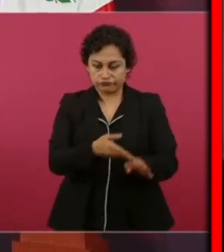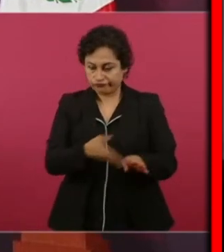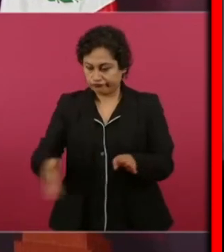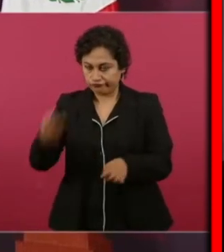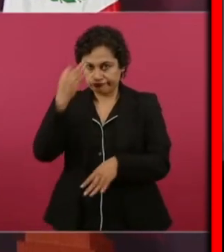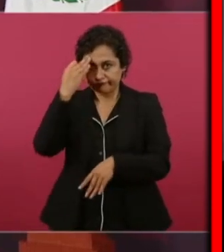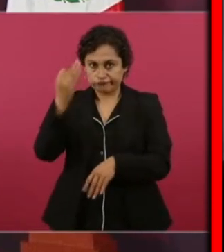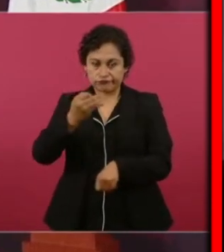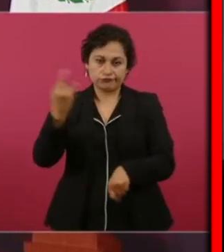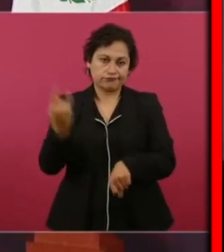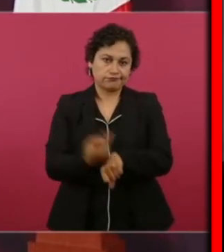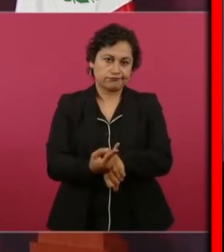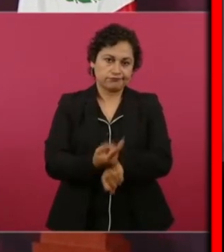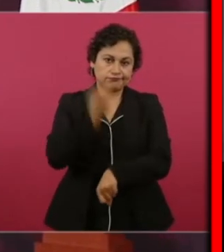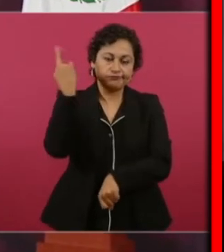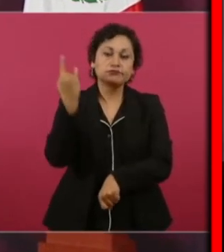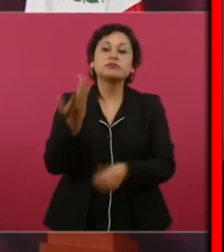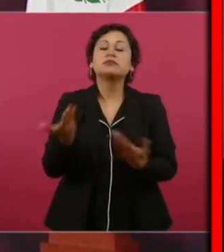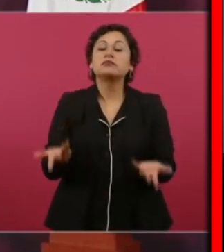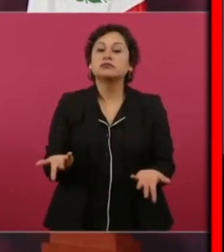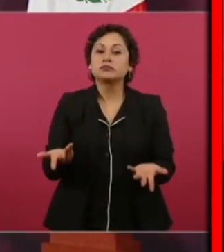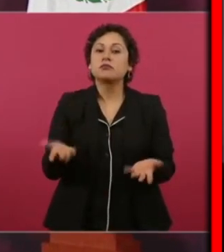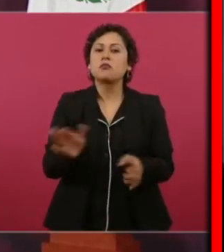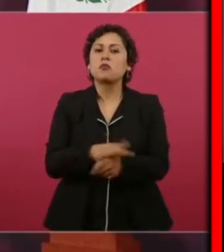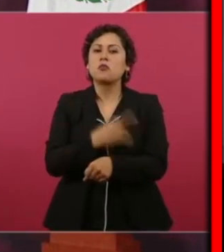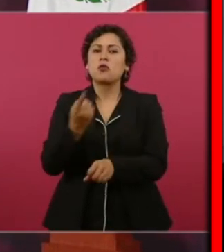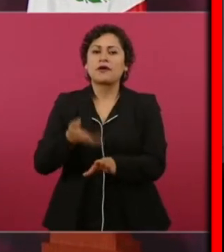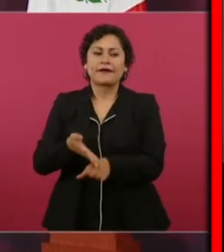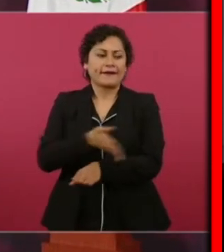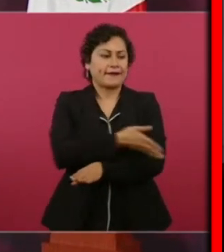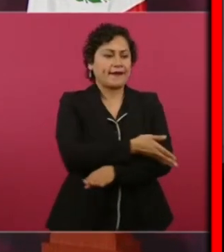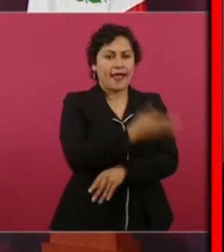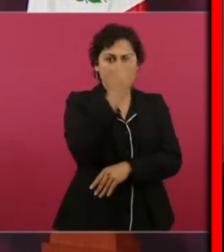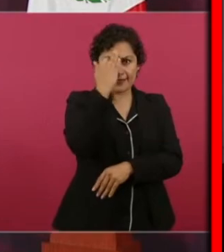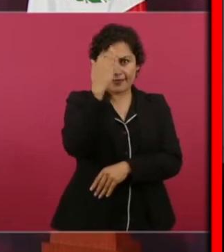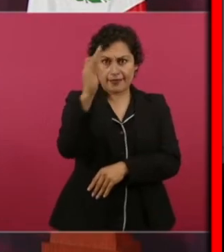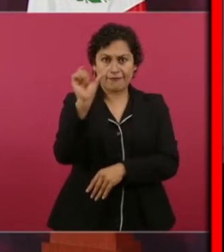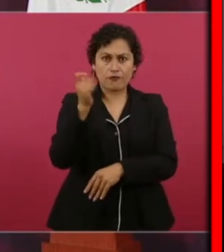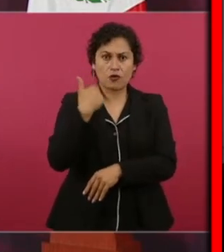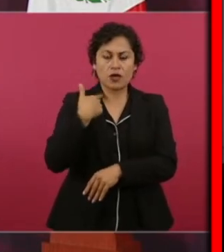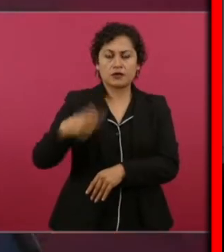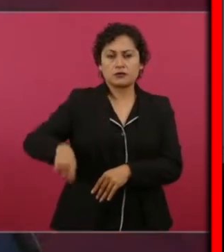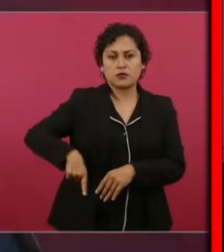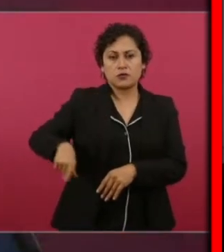fueron instrumentos para robar,